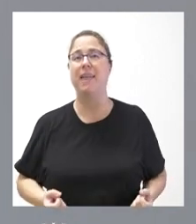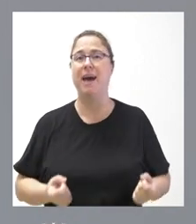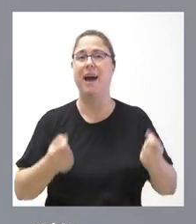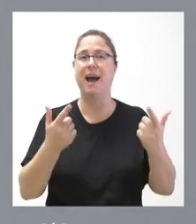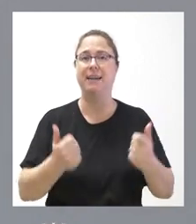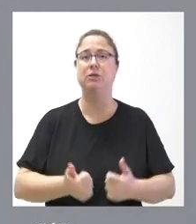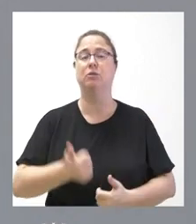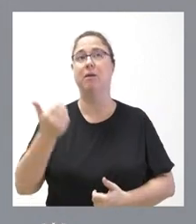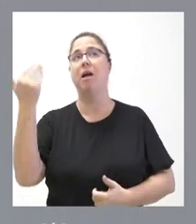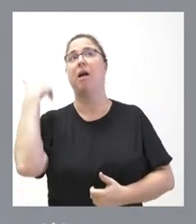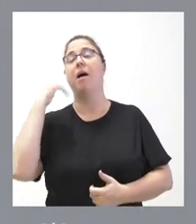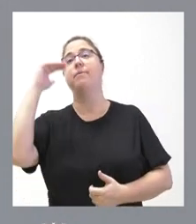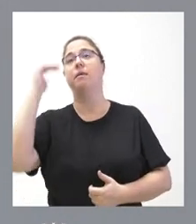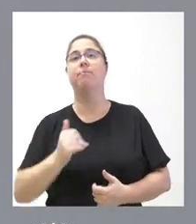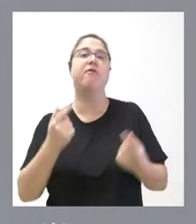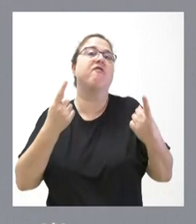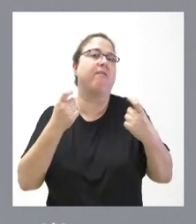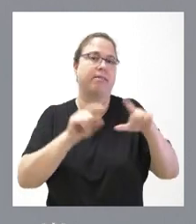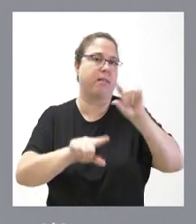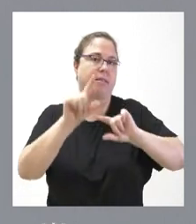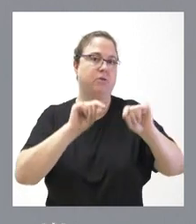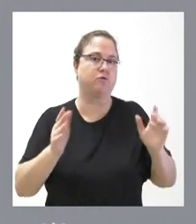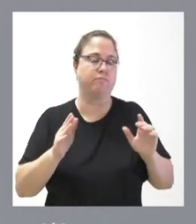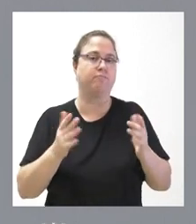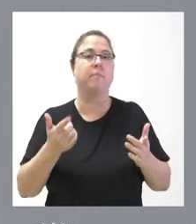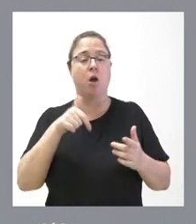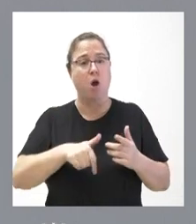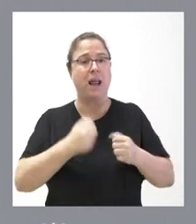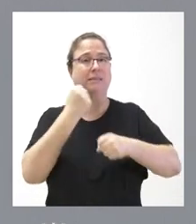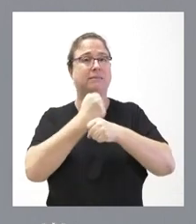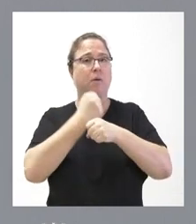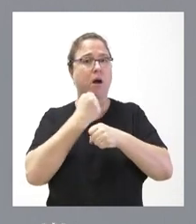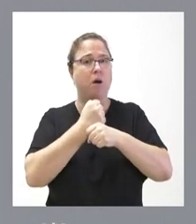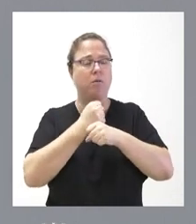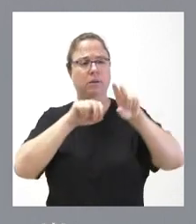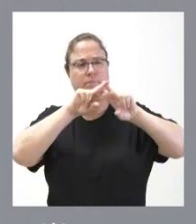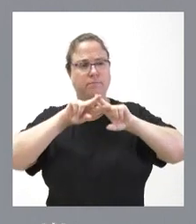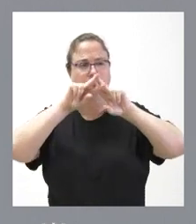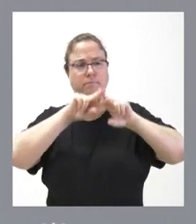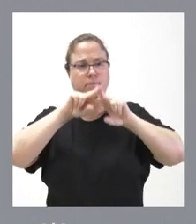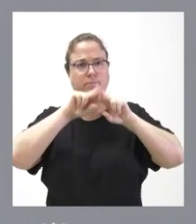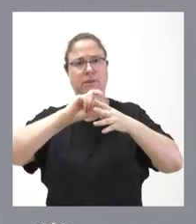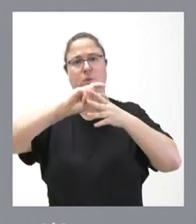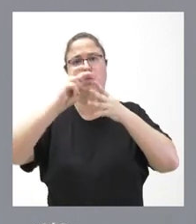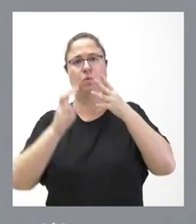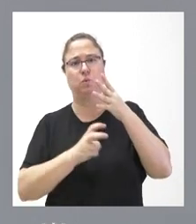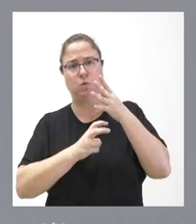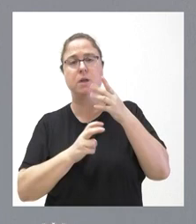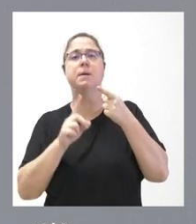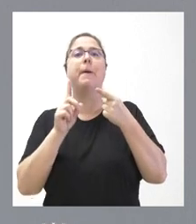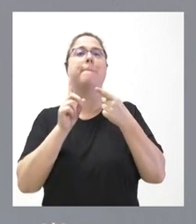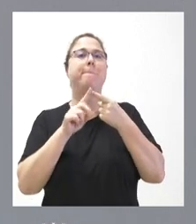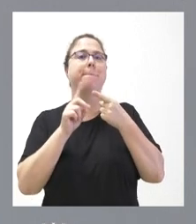actuación que la anterior, eso es lo que tiene que definirse. Ahora los trabajos llevarán a analizar varios aspectos. El primero de ellos,